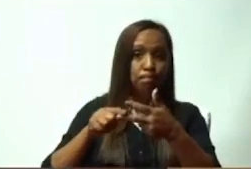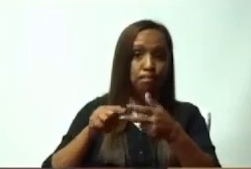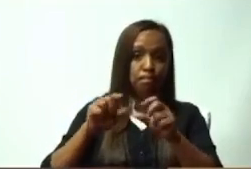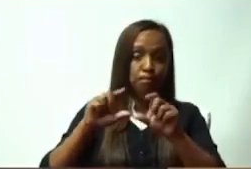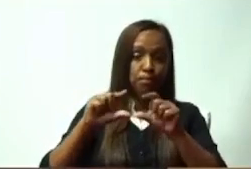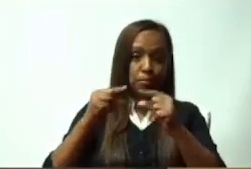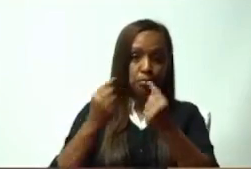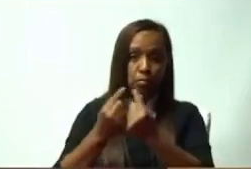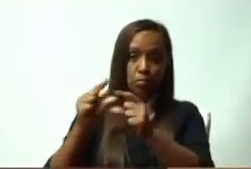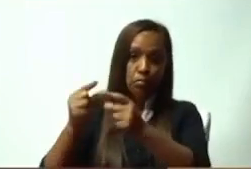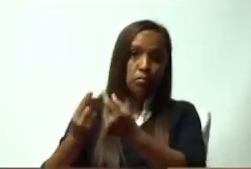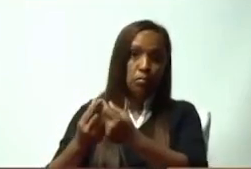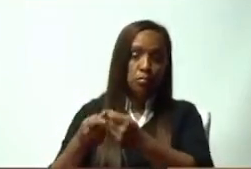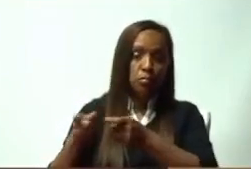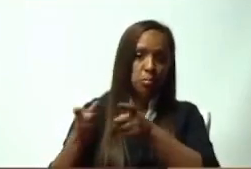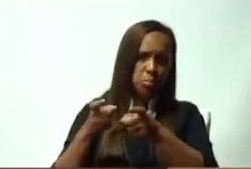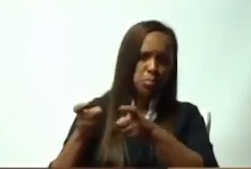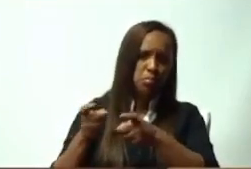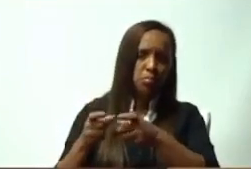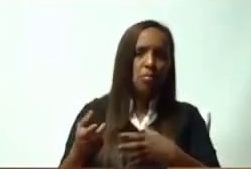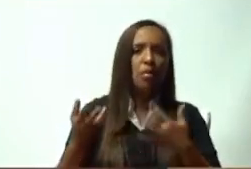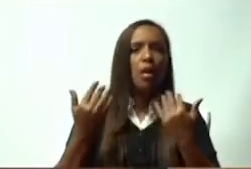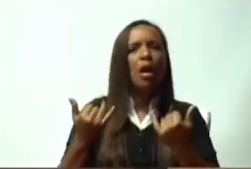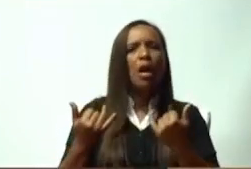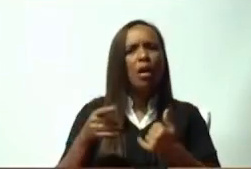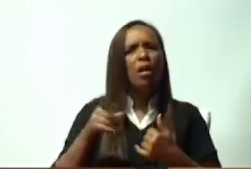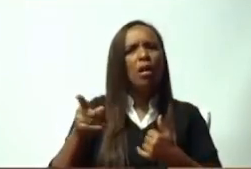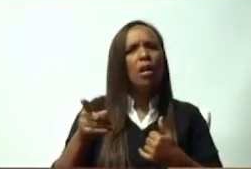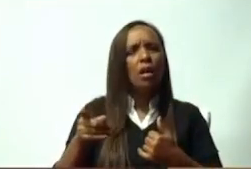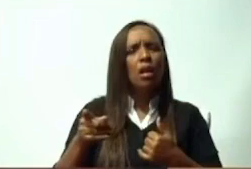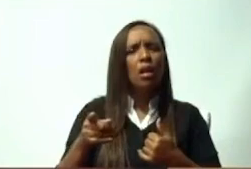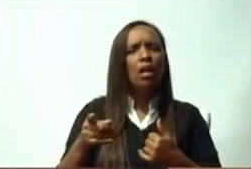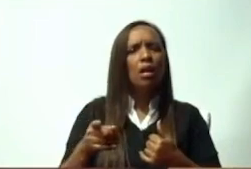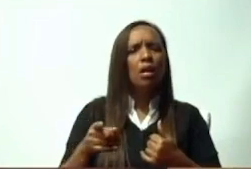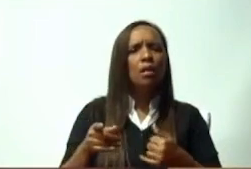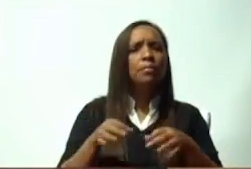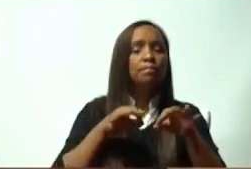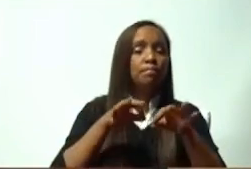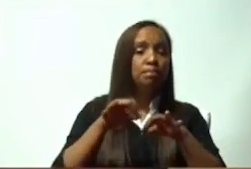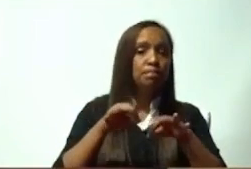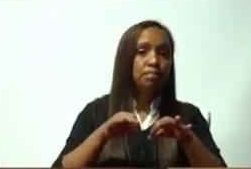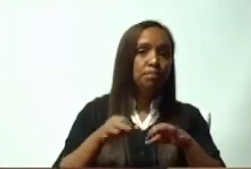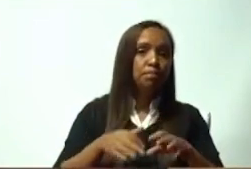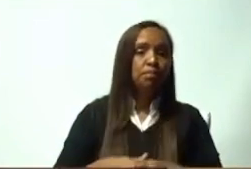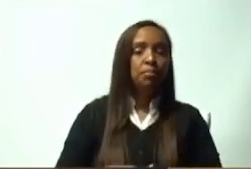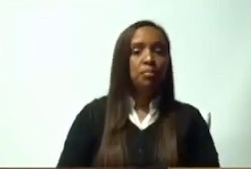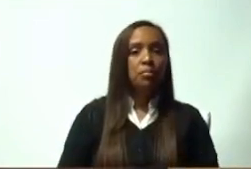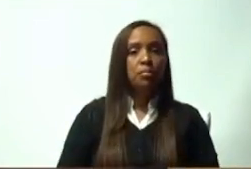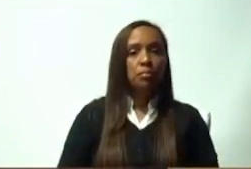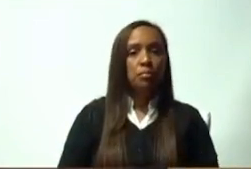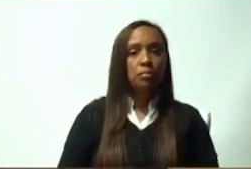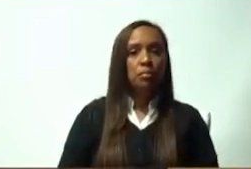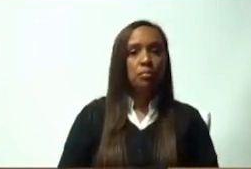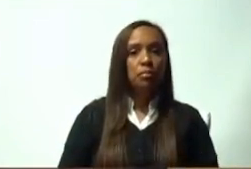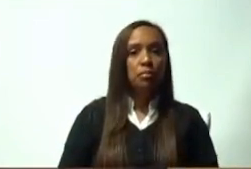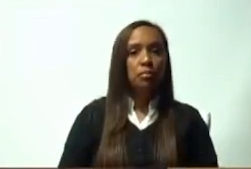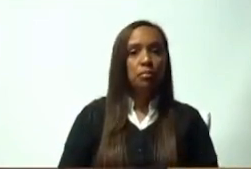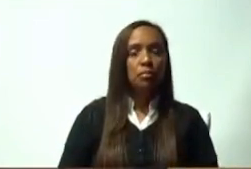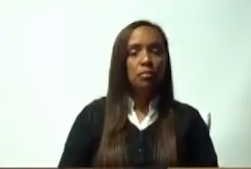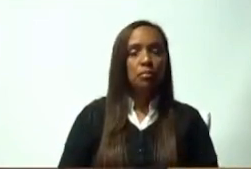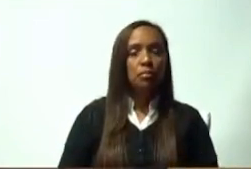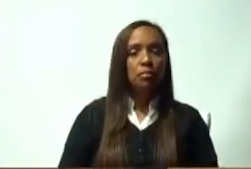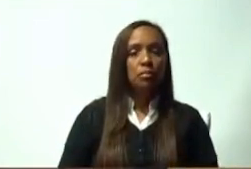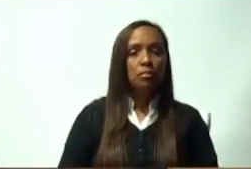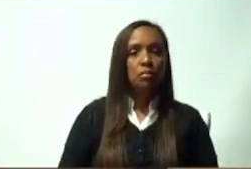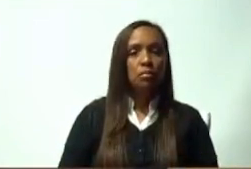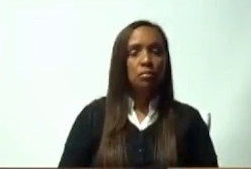Hago la misma petición, perdón, para él hago también la misma petición que hice para los honorables diputados que